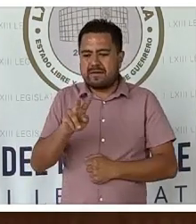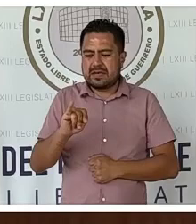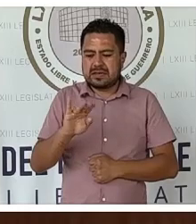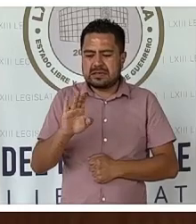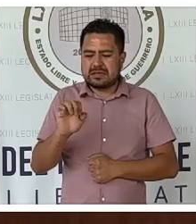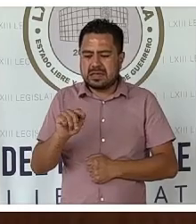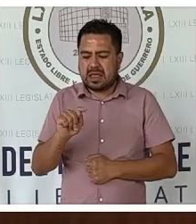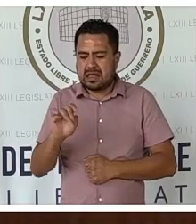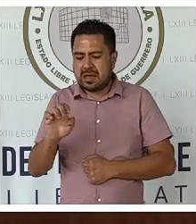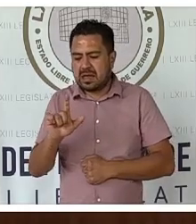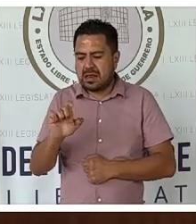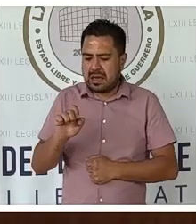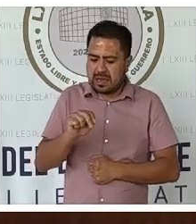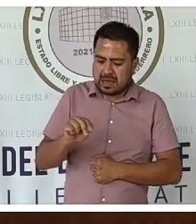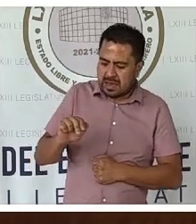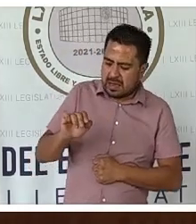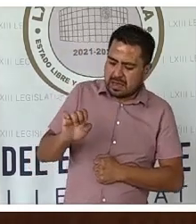Leñero.